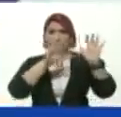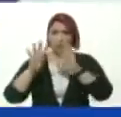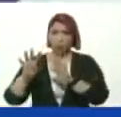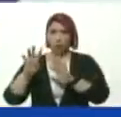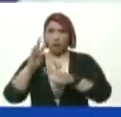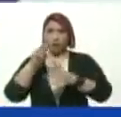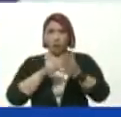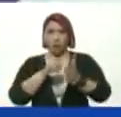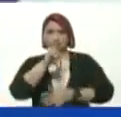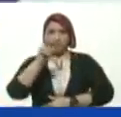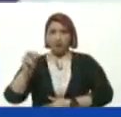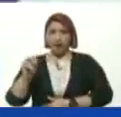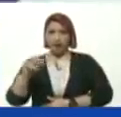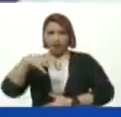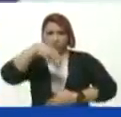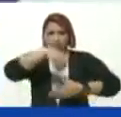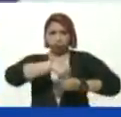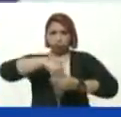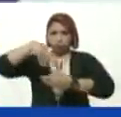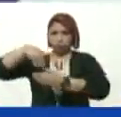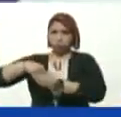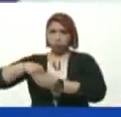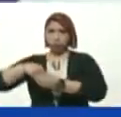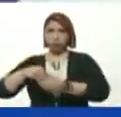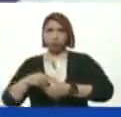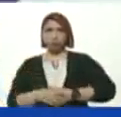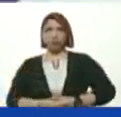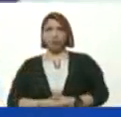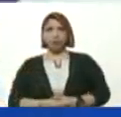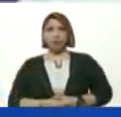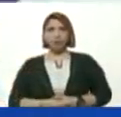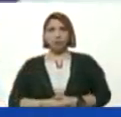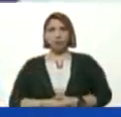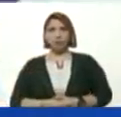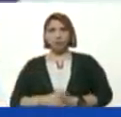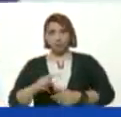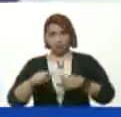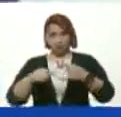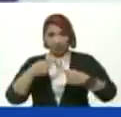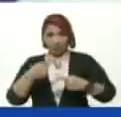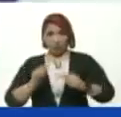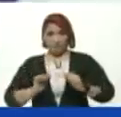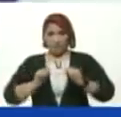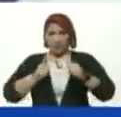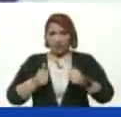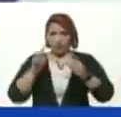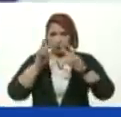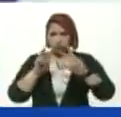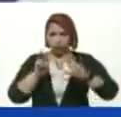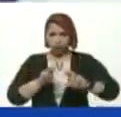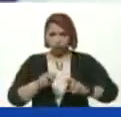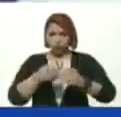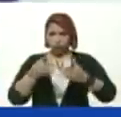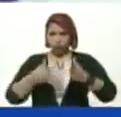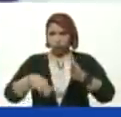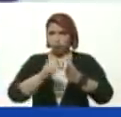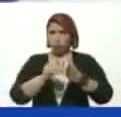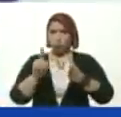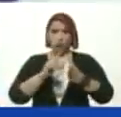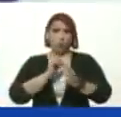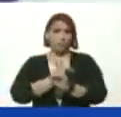pandemia En cuarentena Luego empezamos a estudiar La posibilidad De reiniciarlo Y no fue posible